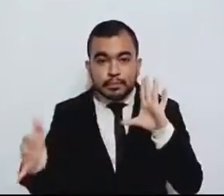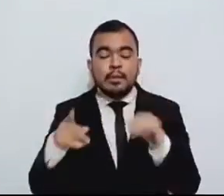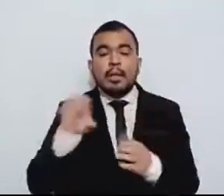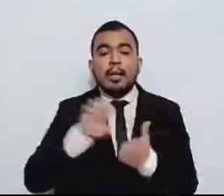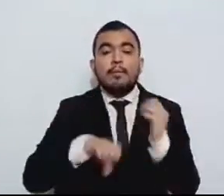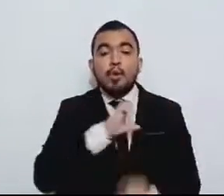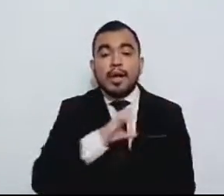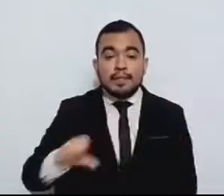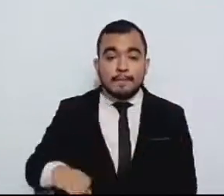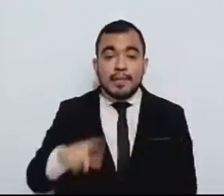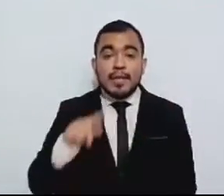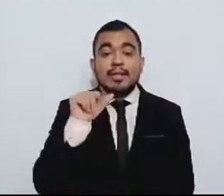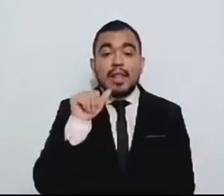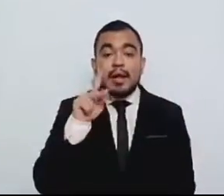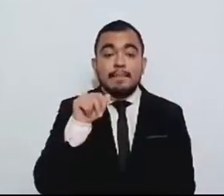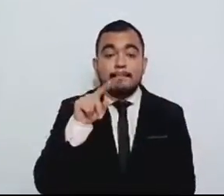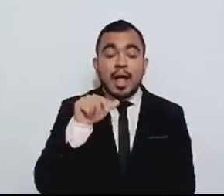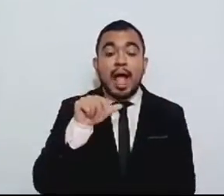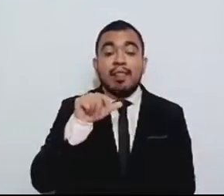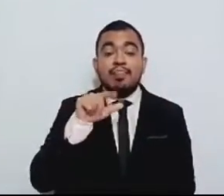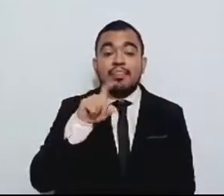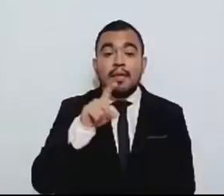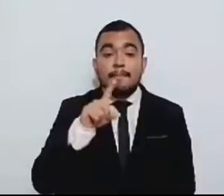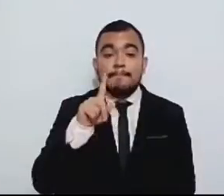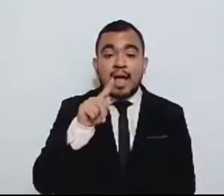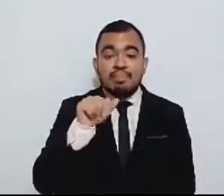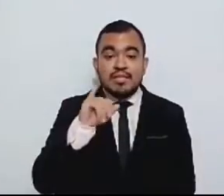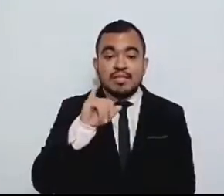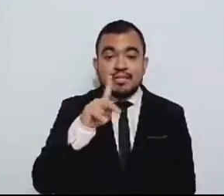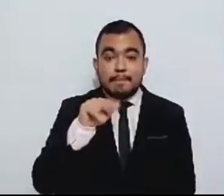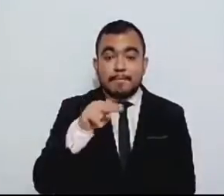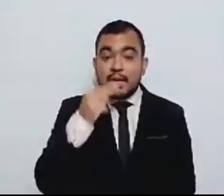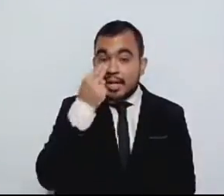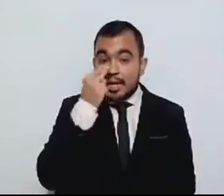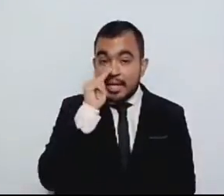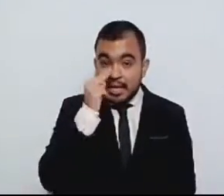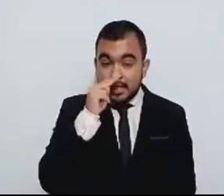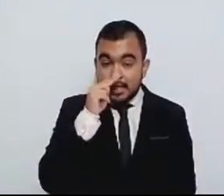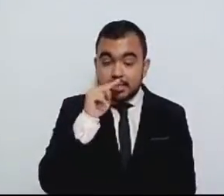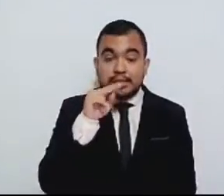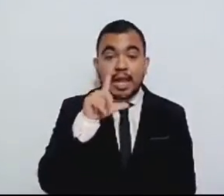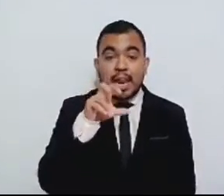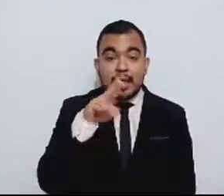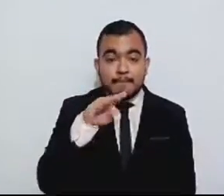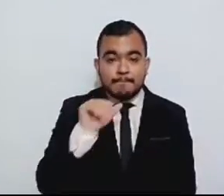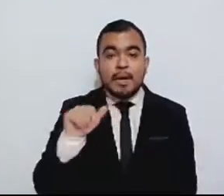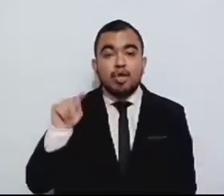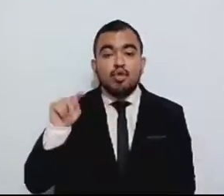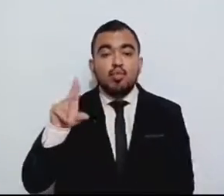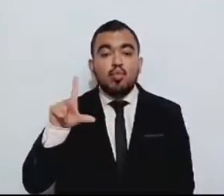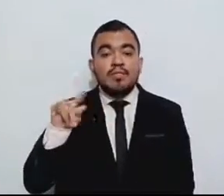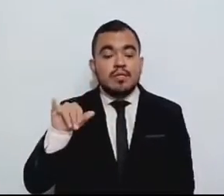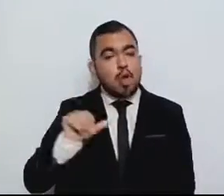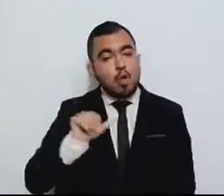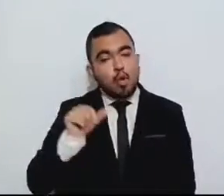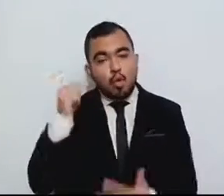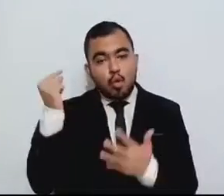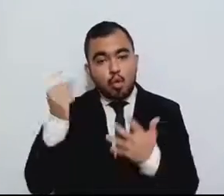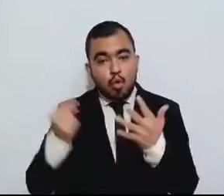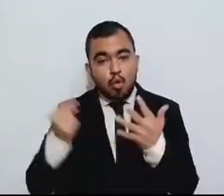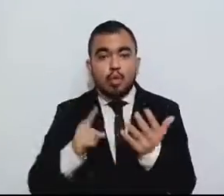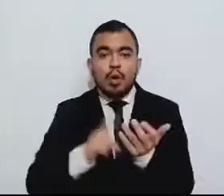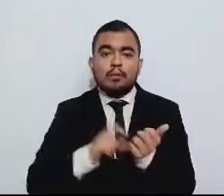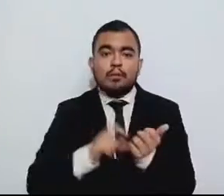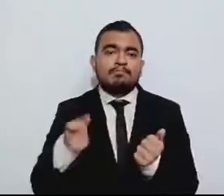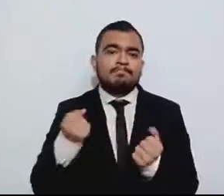Atizapán de Zaragoza, Nezahualcóyotl, Lerma, Tultitlán, entre otros, pues sufrieron inundaciones severas,